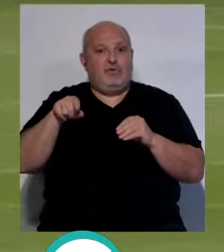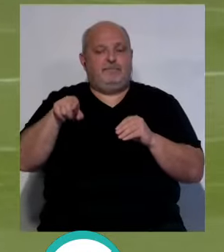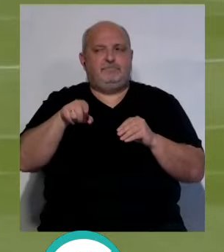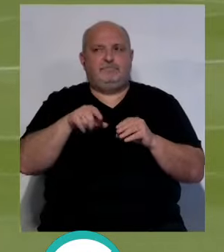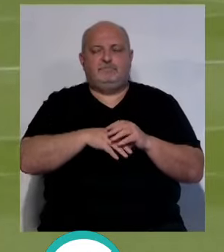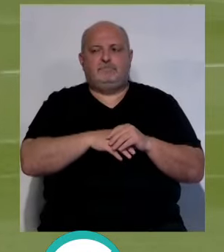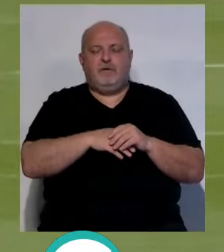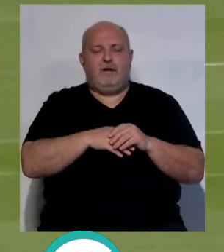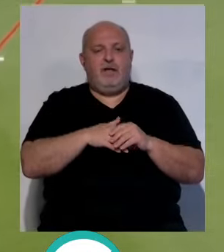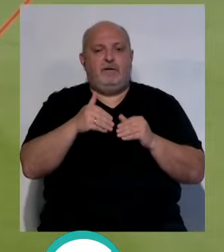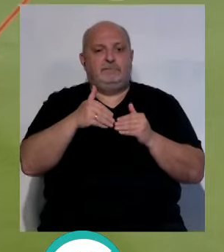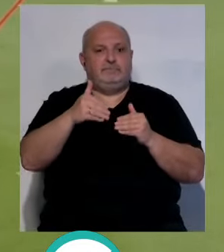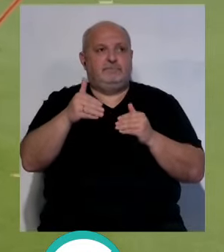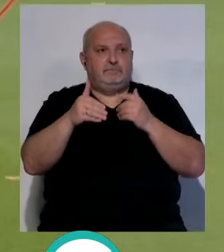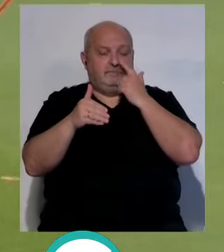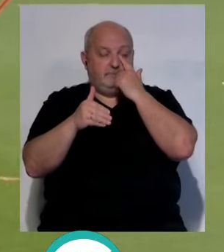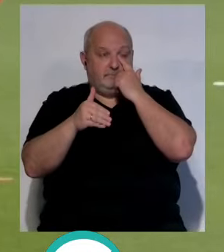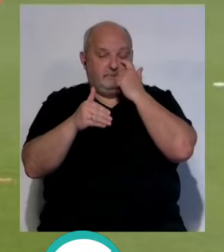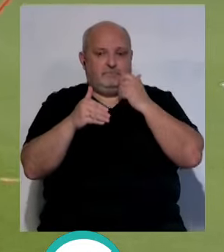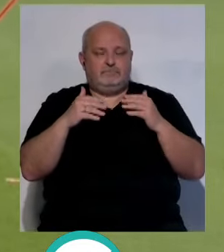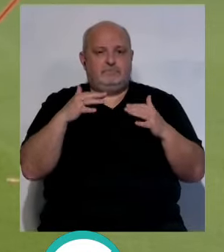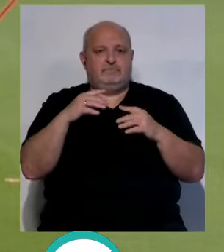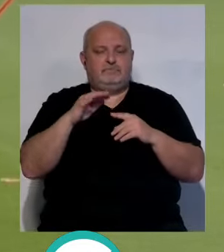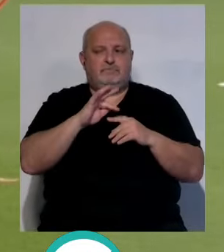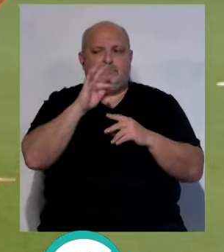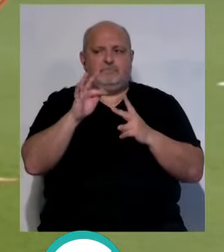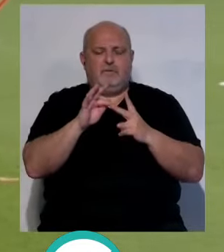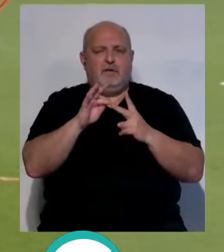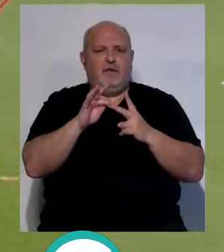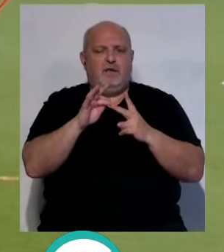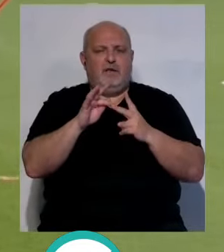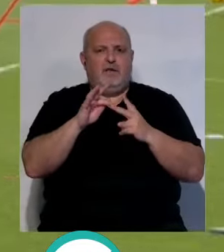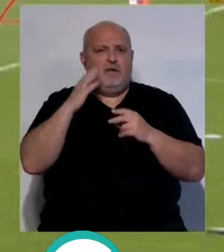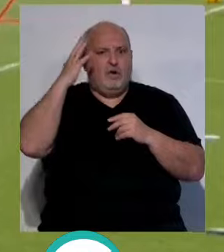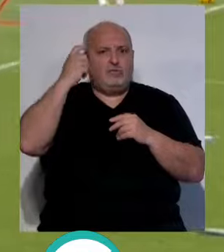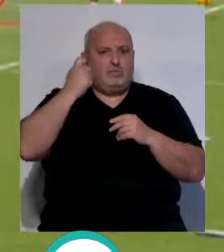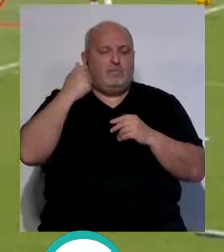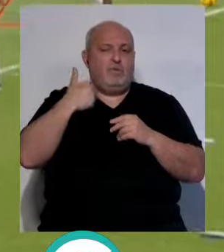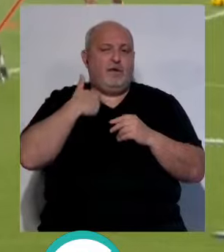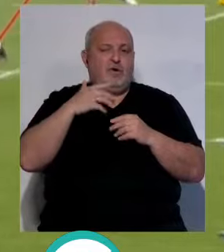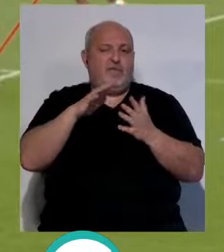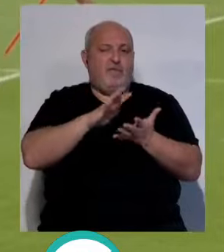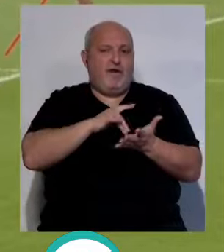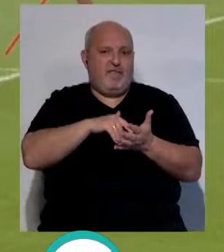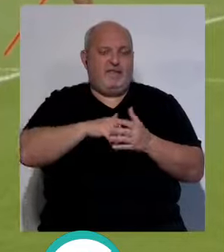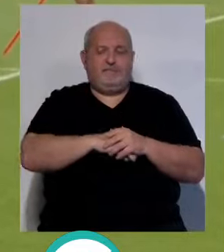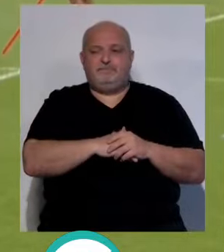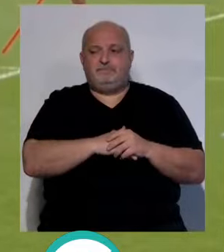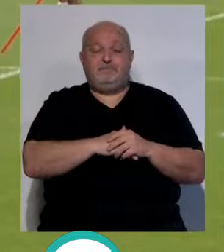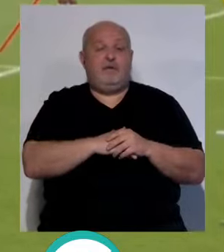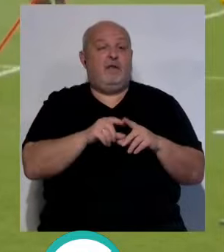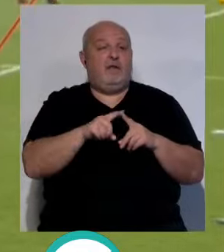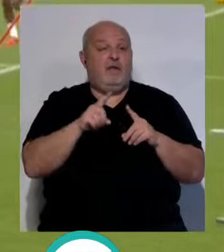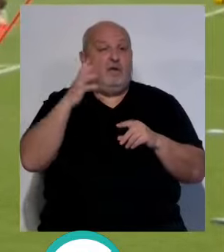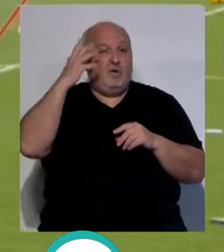que recibe partido consecutivo, creo que juega en casa, los Asuna, que viene de perder con el Valencia. Hombre, me hubiera venido